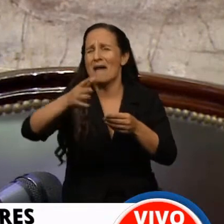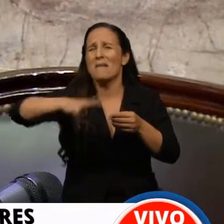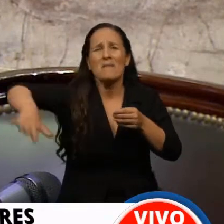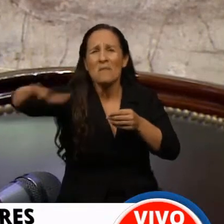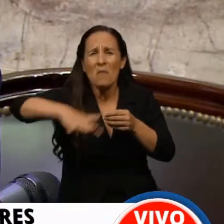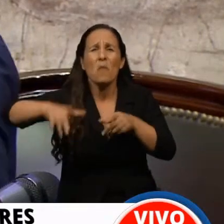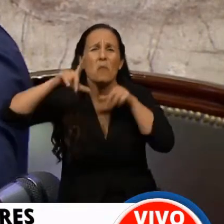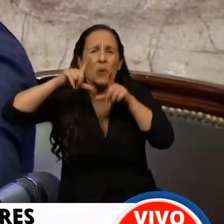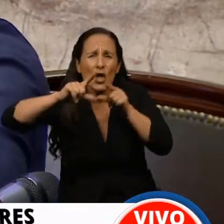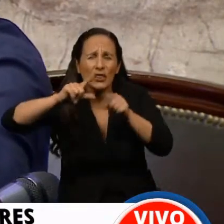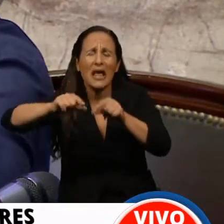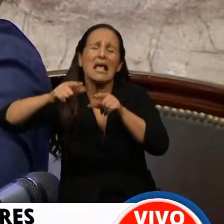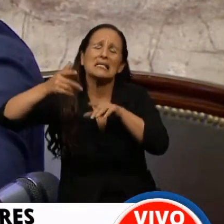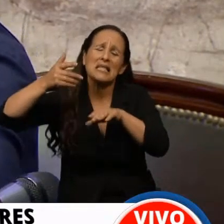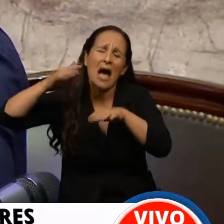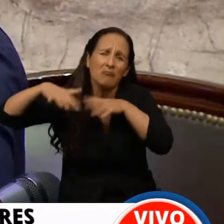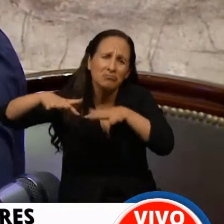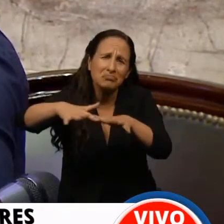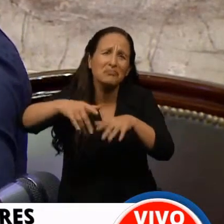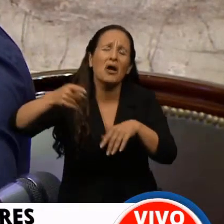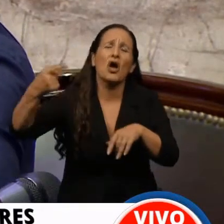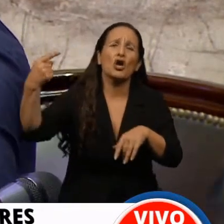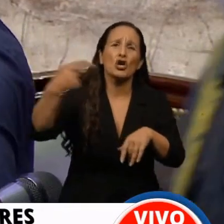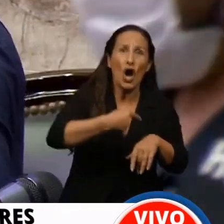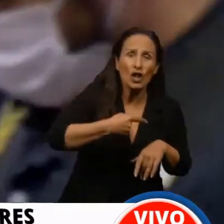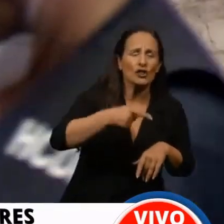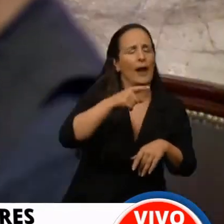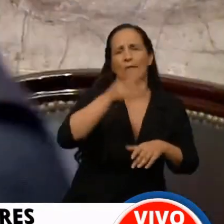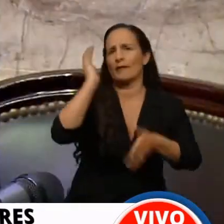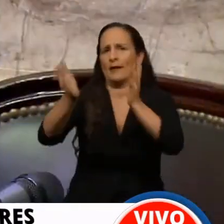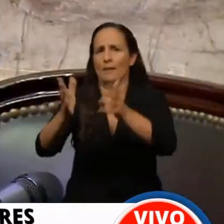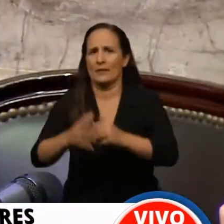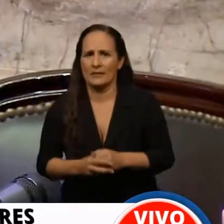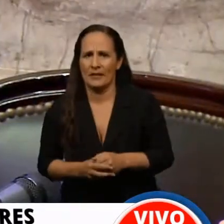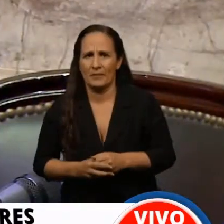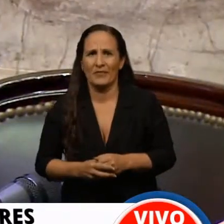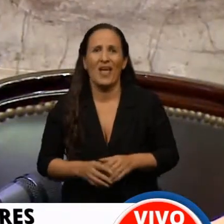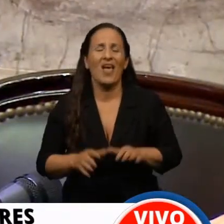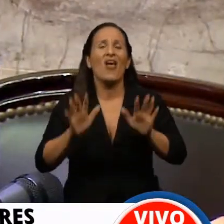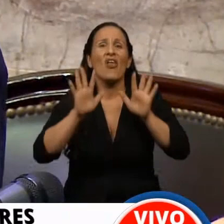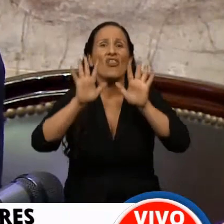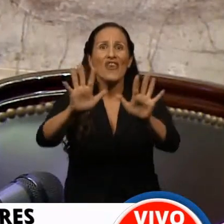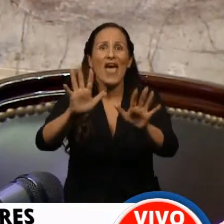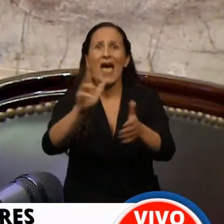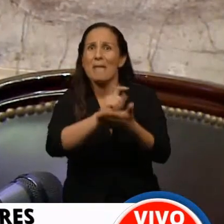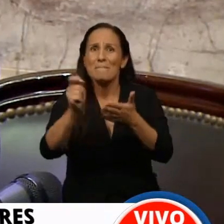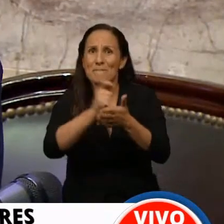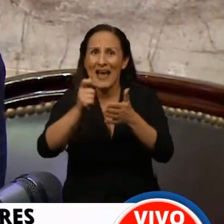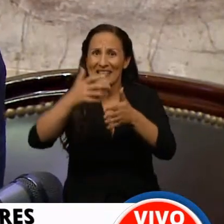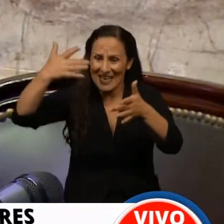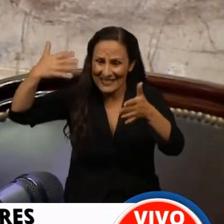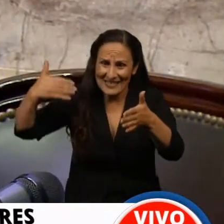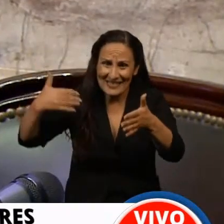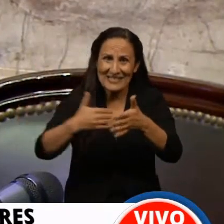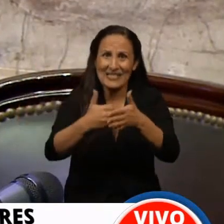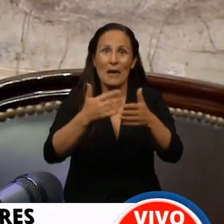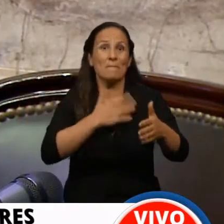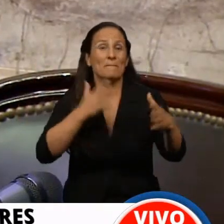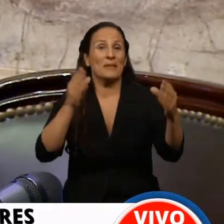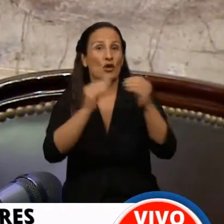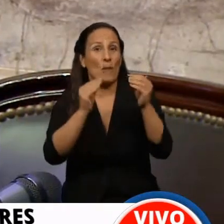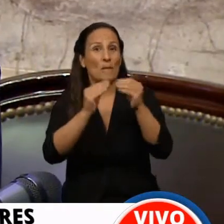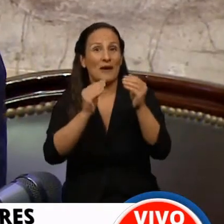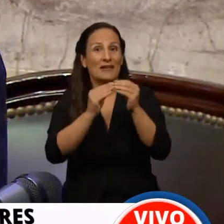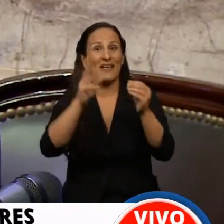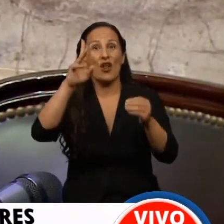protestan y se manifiestan contra sus políticas, inclusive hace 10 meses que impide que mi compañero